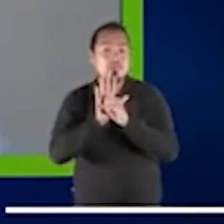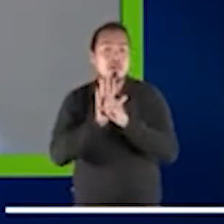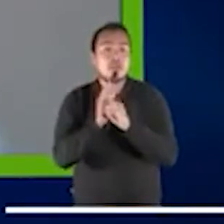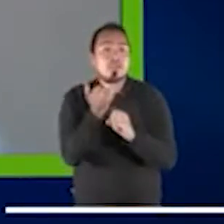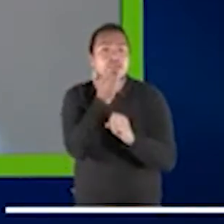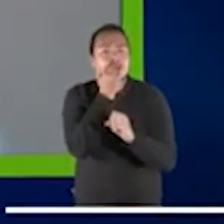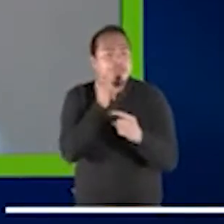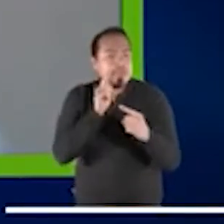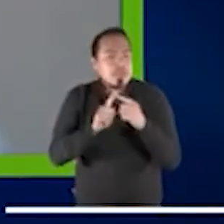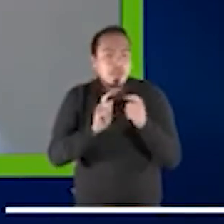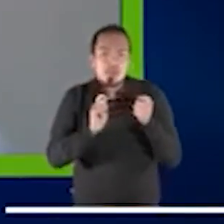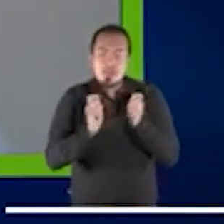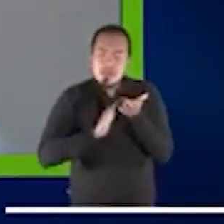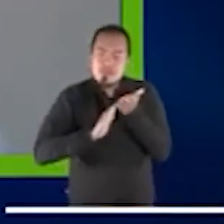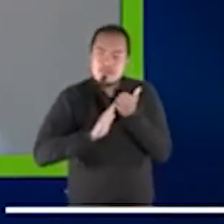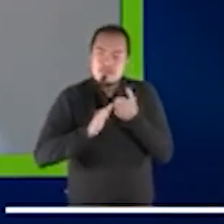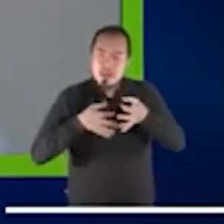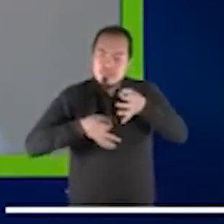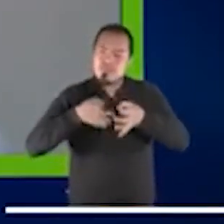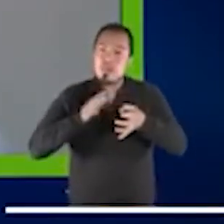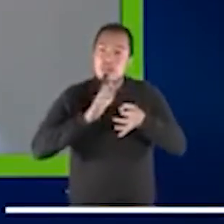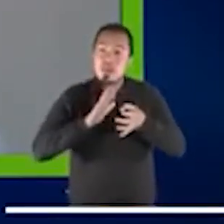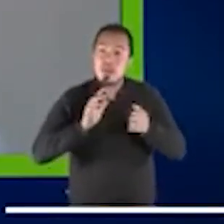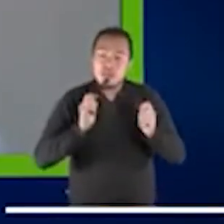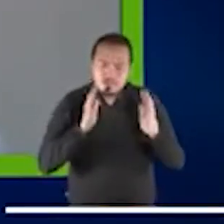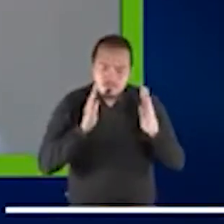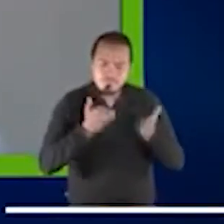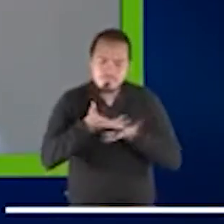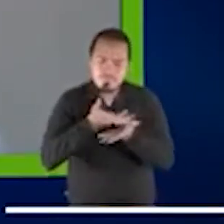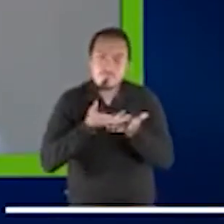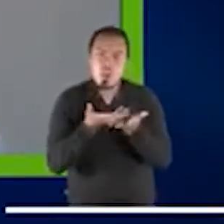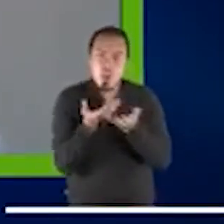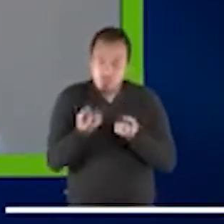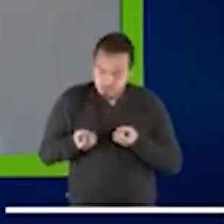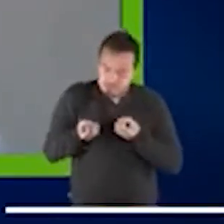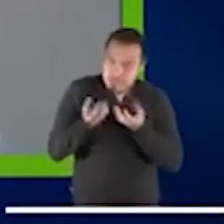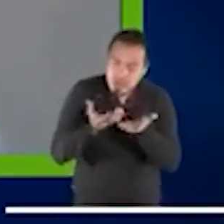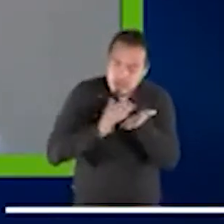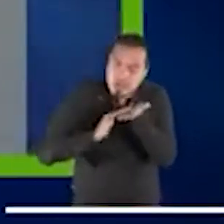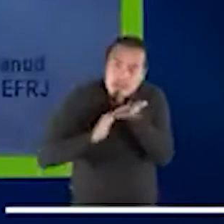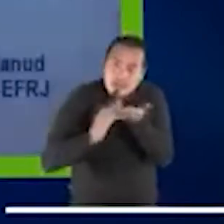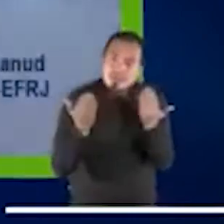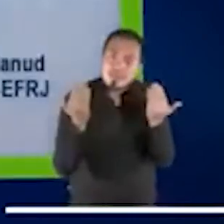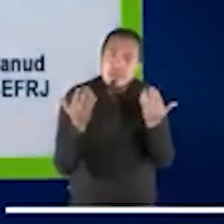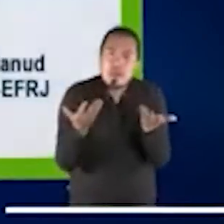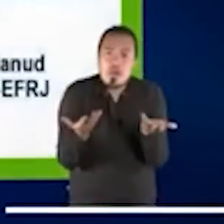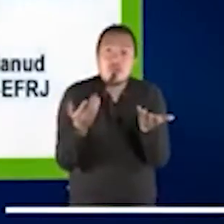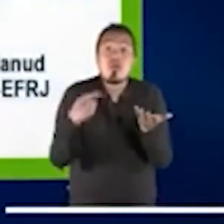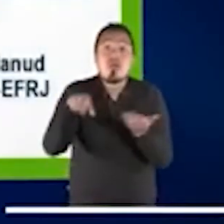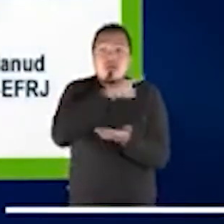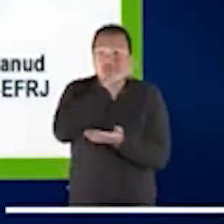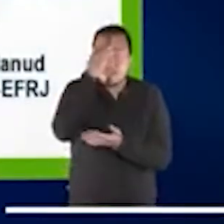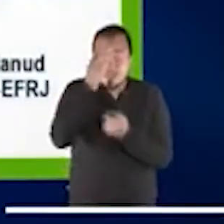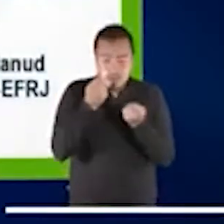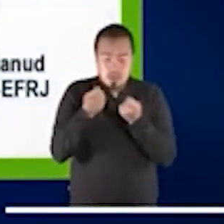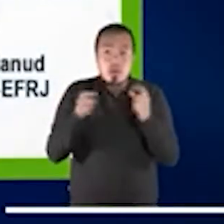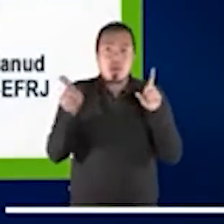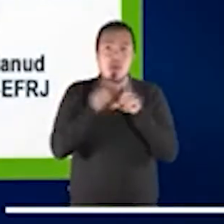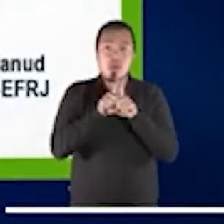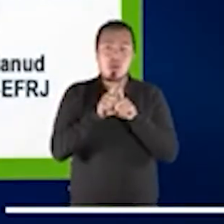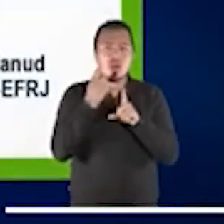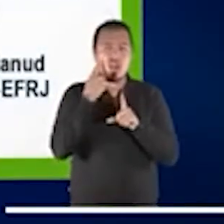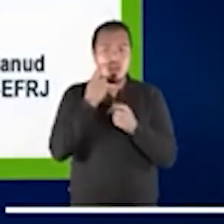puede tratar de aportar soluciones o al menos permitirnos de reinventar la